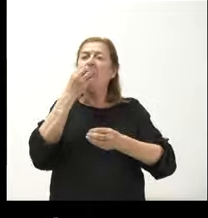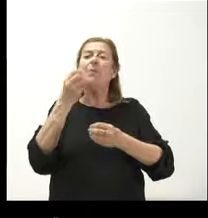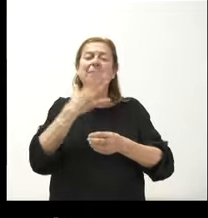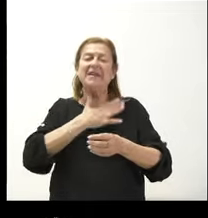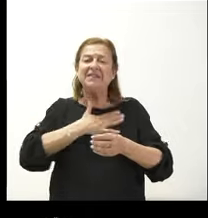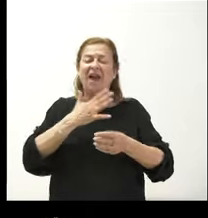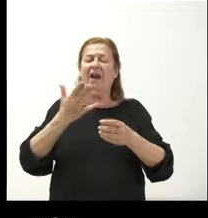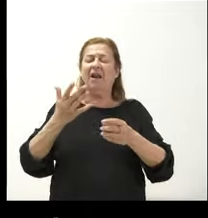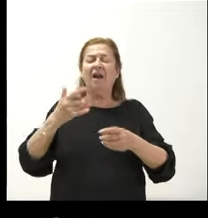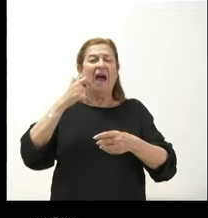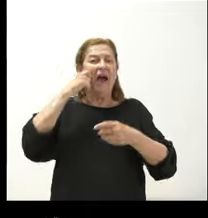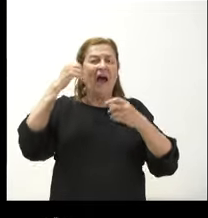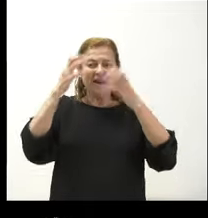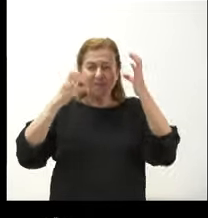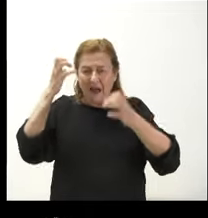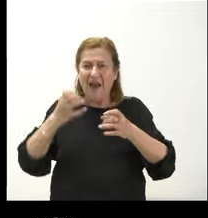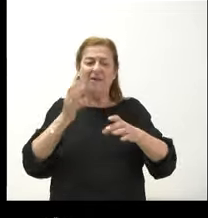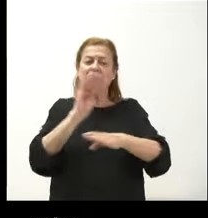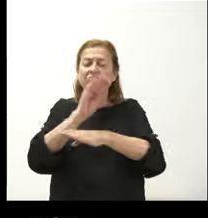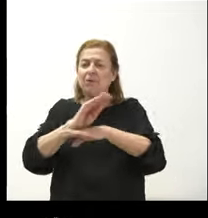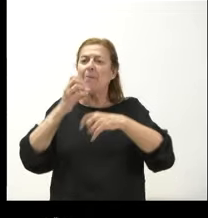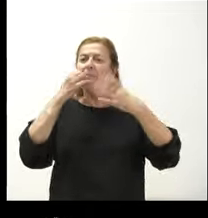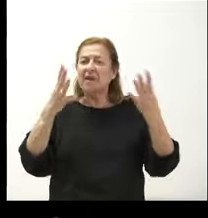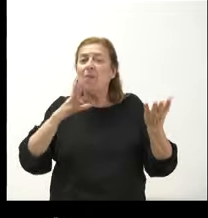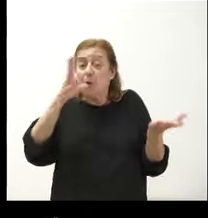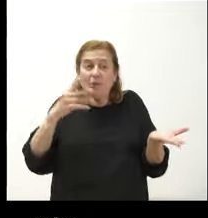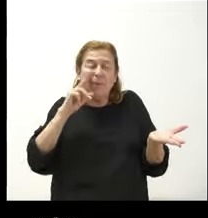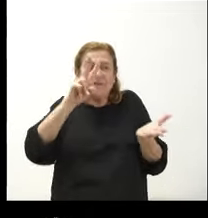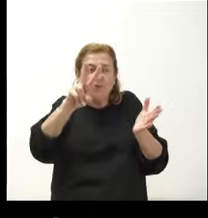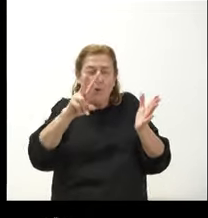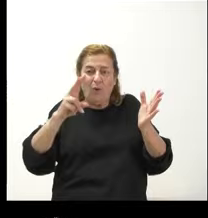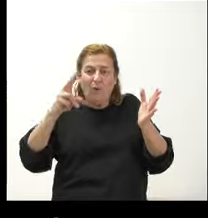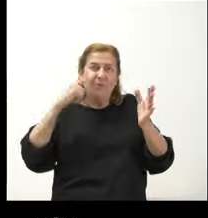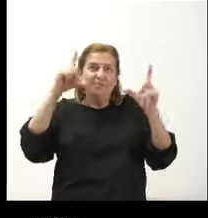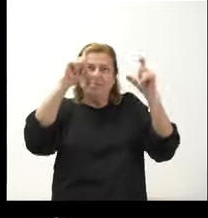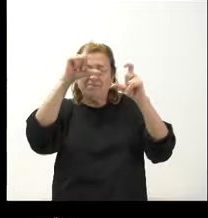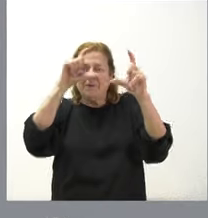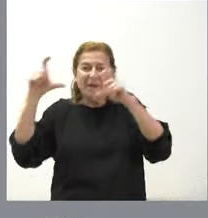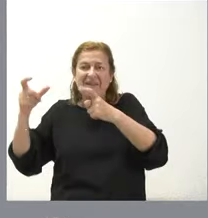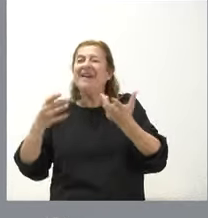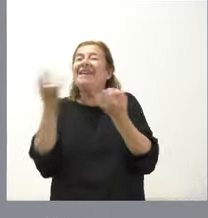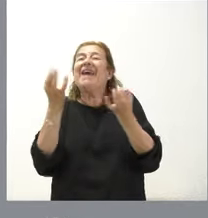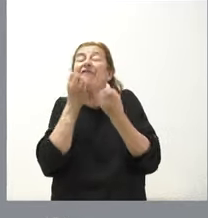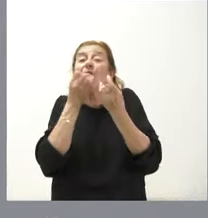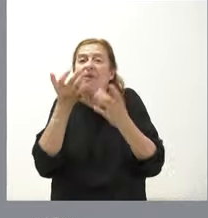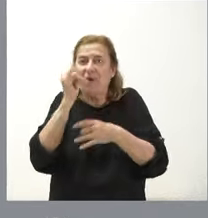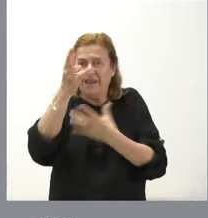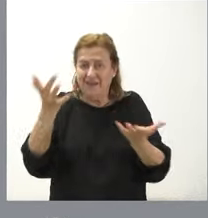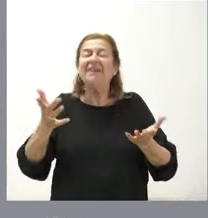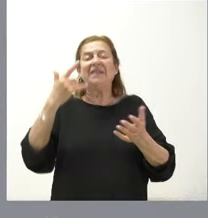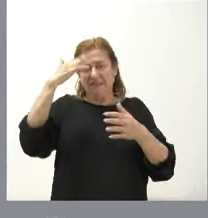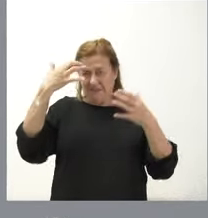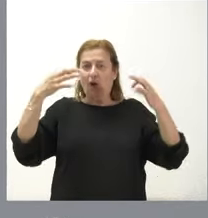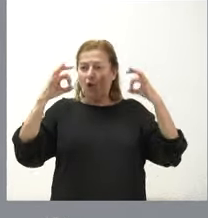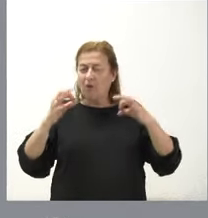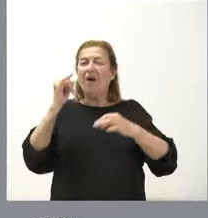salubridad de las instalaciones por lo visto en las imágenes, me refiero. ¿Qué información tienen ustedes desde la Junta? Si, lógicamente, de alguna inspección